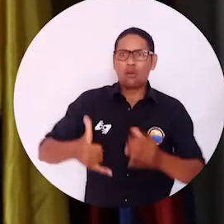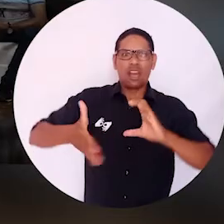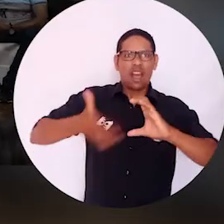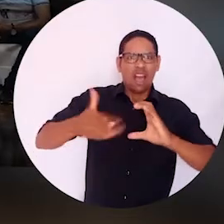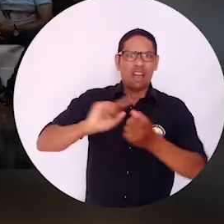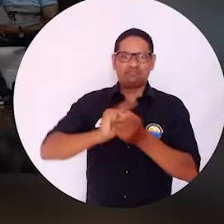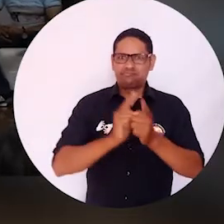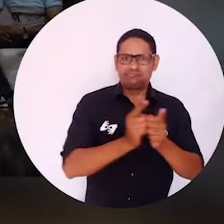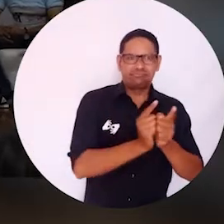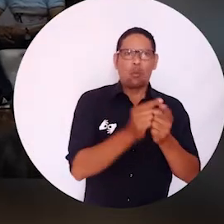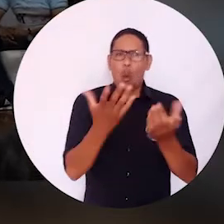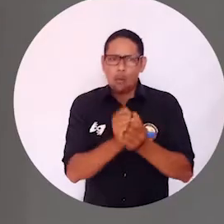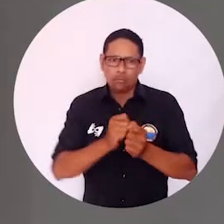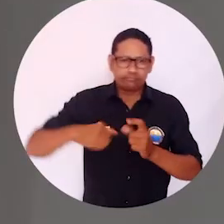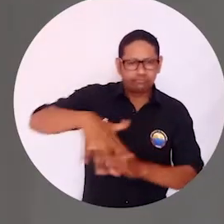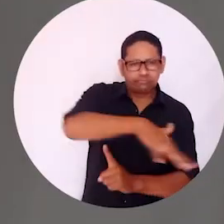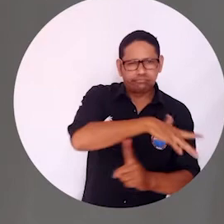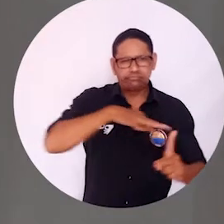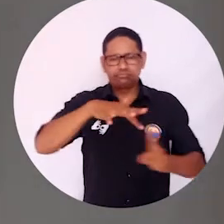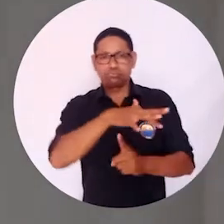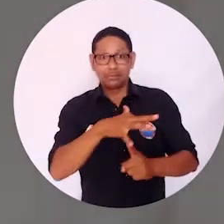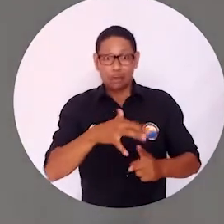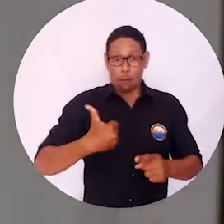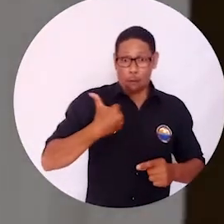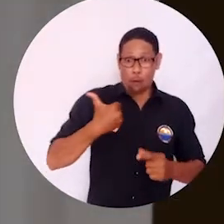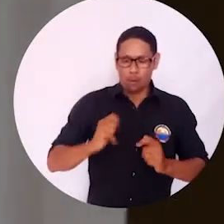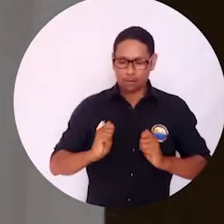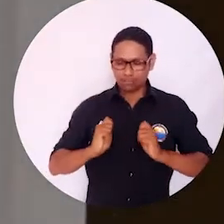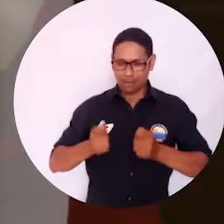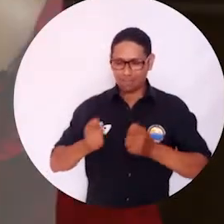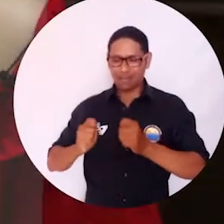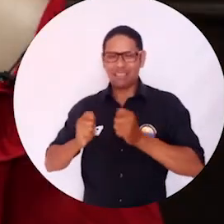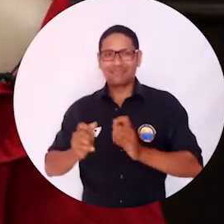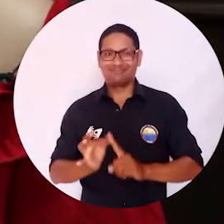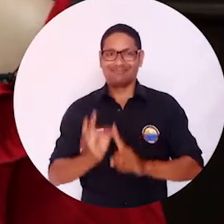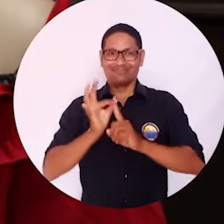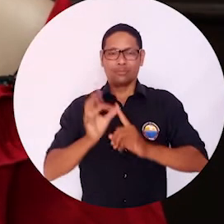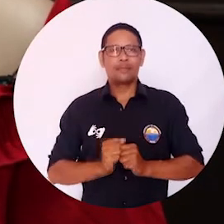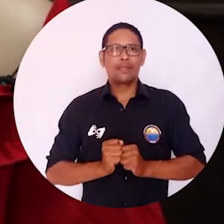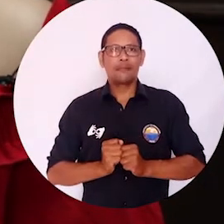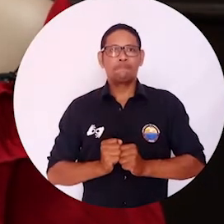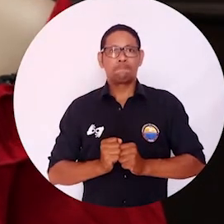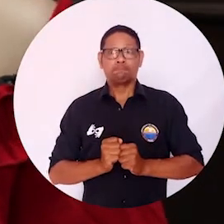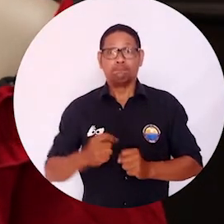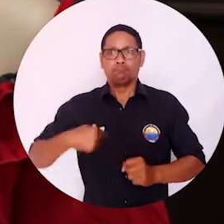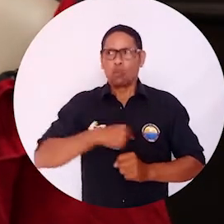ambientales y la premiación de los jóvenes semilleristas que participaron en el proyecto. Tuvimos de la mano muchos